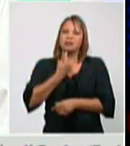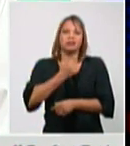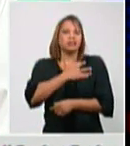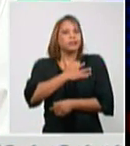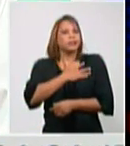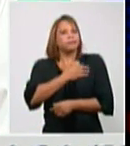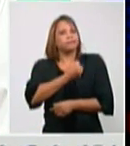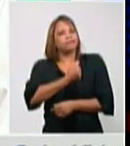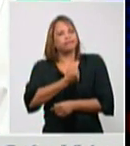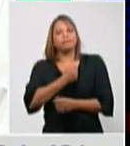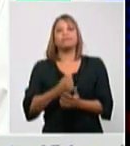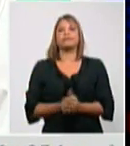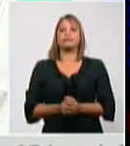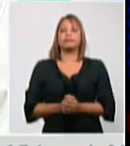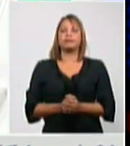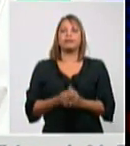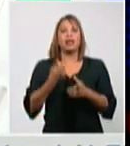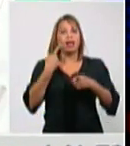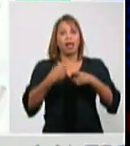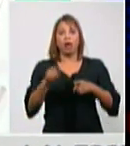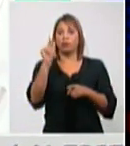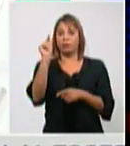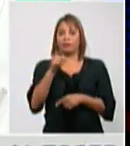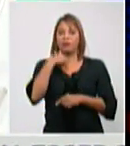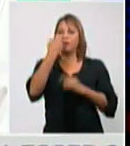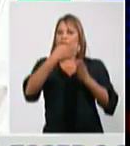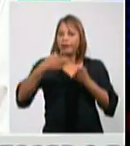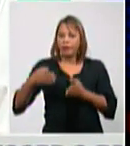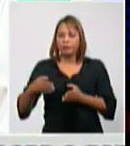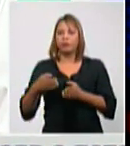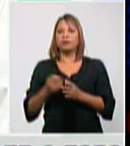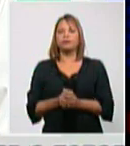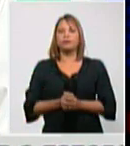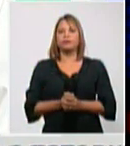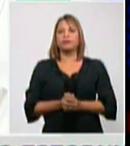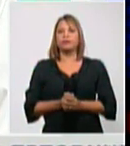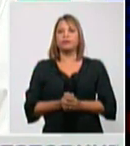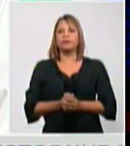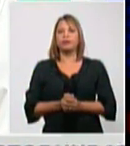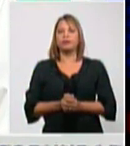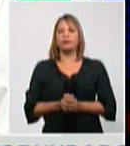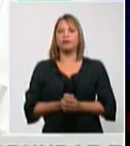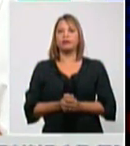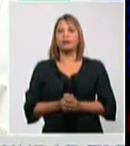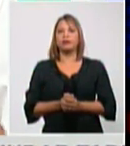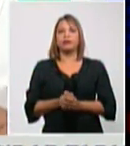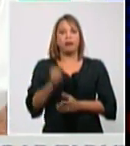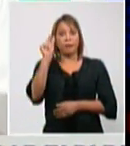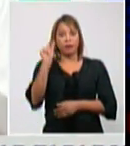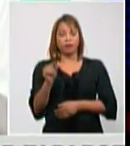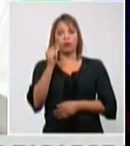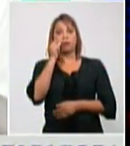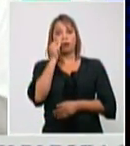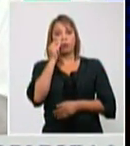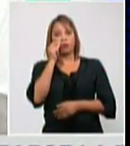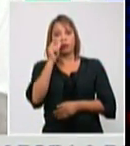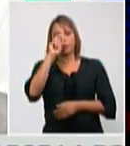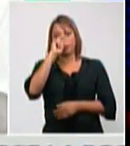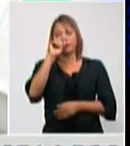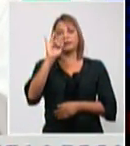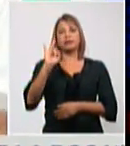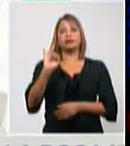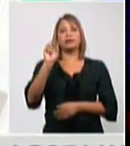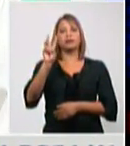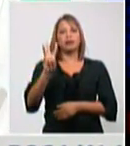La otra persona que falleció es un paciente masculino también, de 73 años de edad,